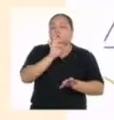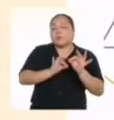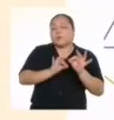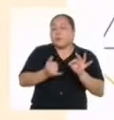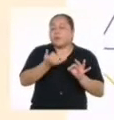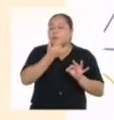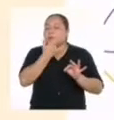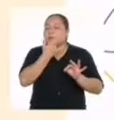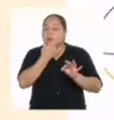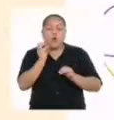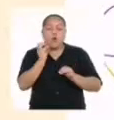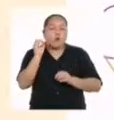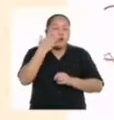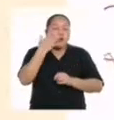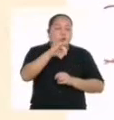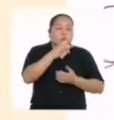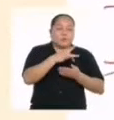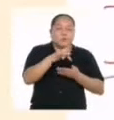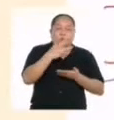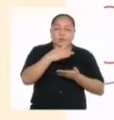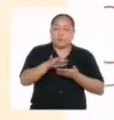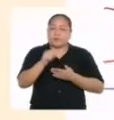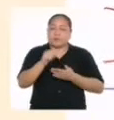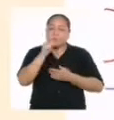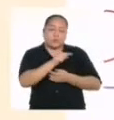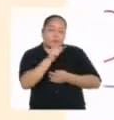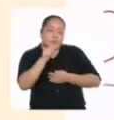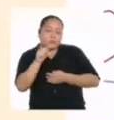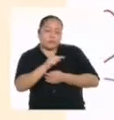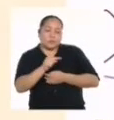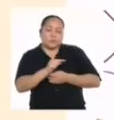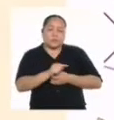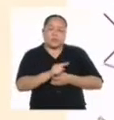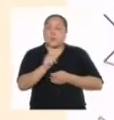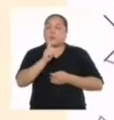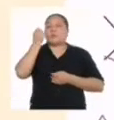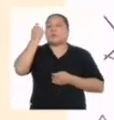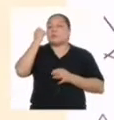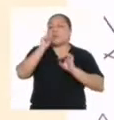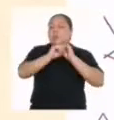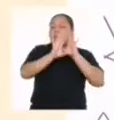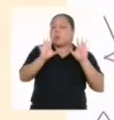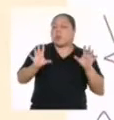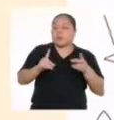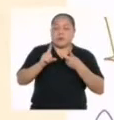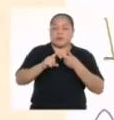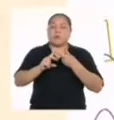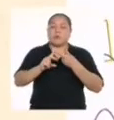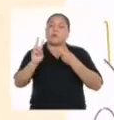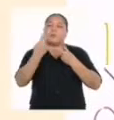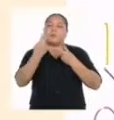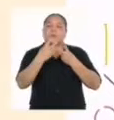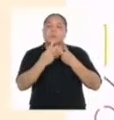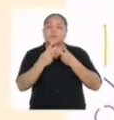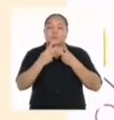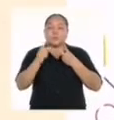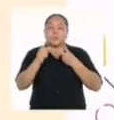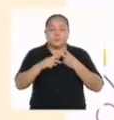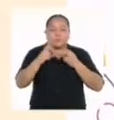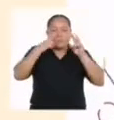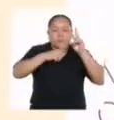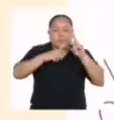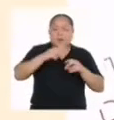las fallas o vacíos en los elementos que dificultan la inteligibilidad. En segundo lugar, el